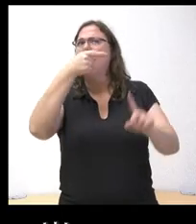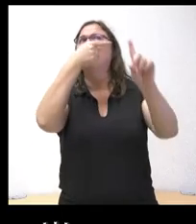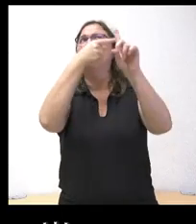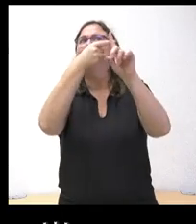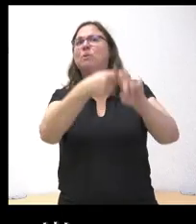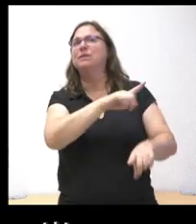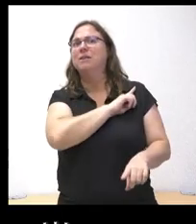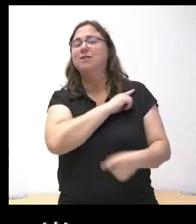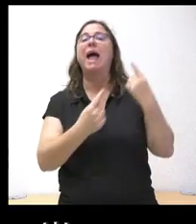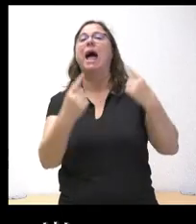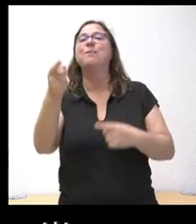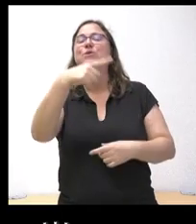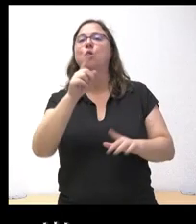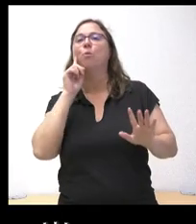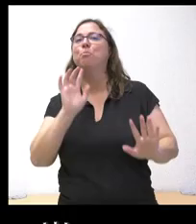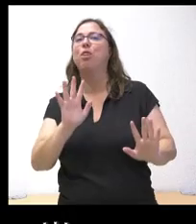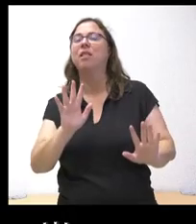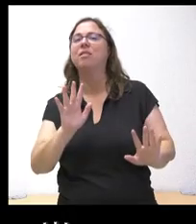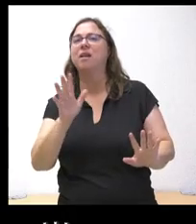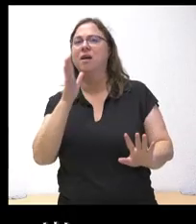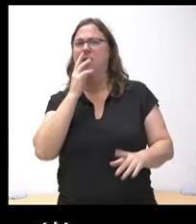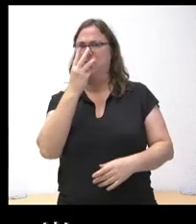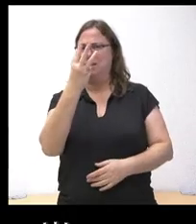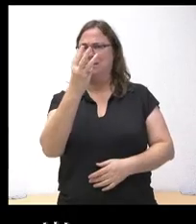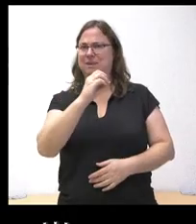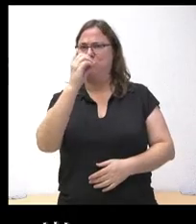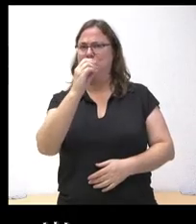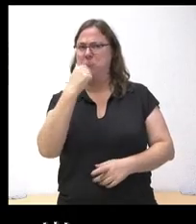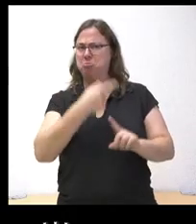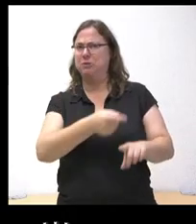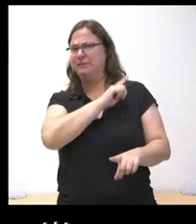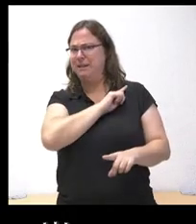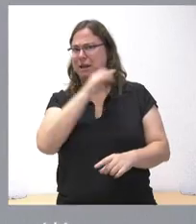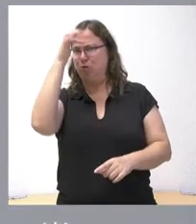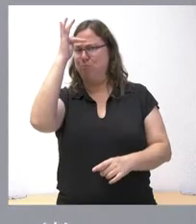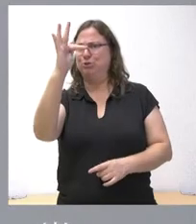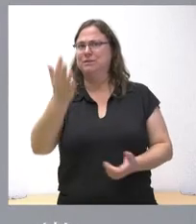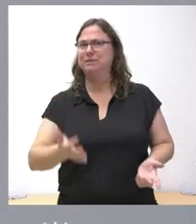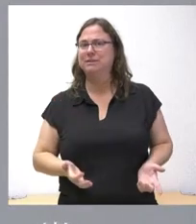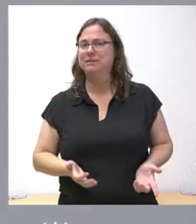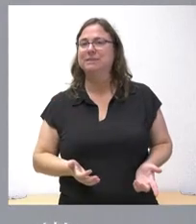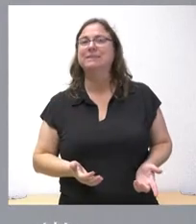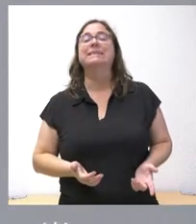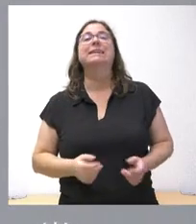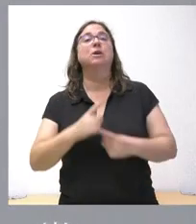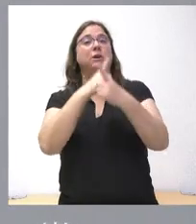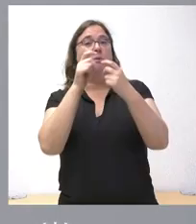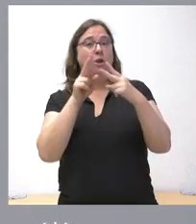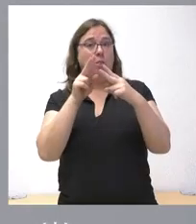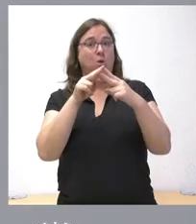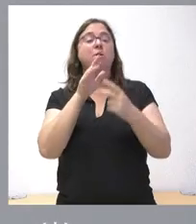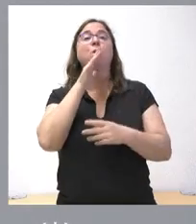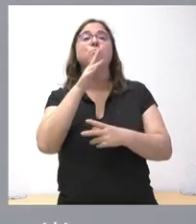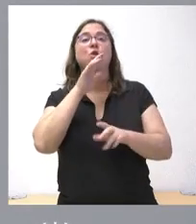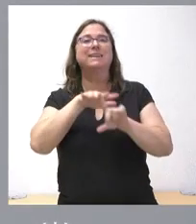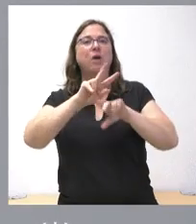han pecado de prudente, no sé si esta vez con el 3 tienen miedo de pasarse de optimistas. Gracias. Plantea dos cuestiones. Primero, ¿por qué actualizamos